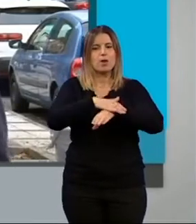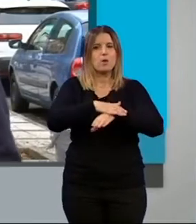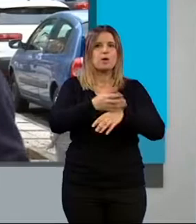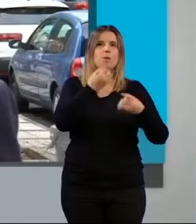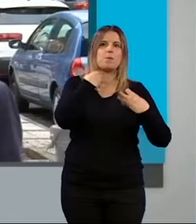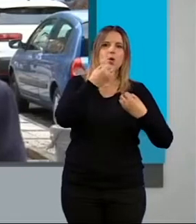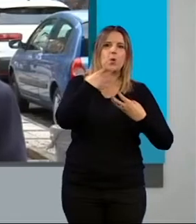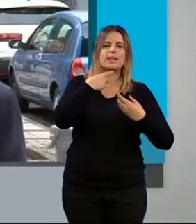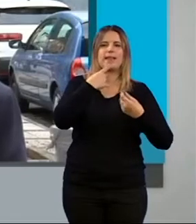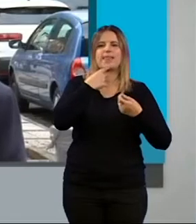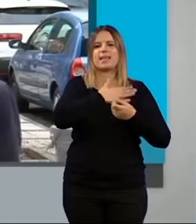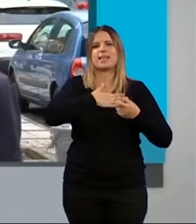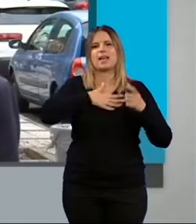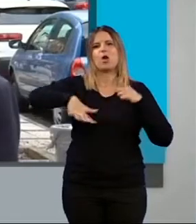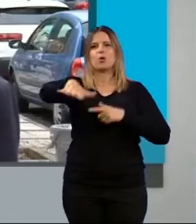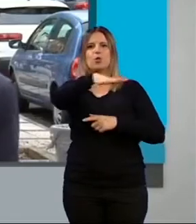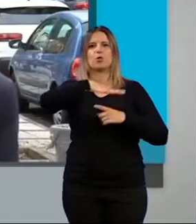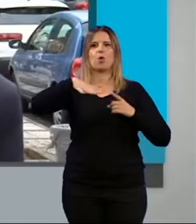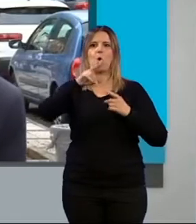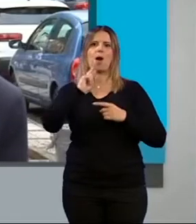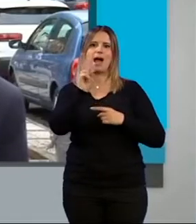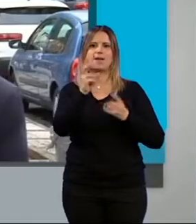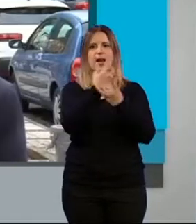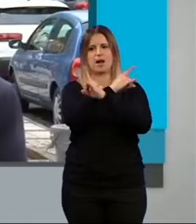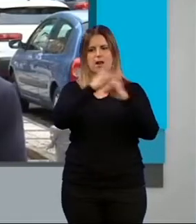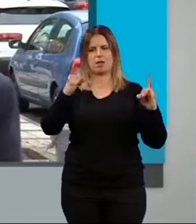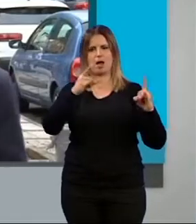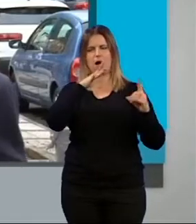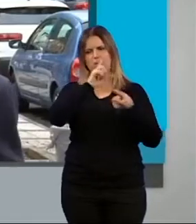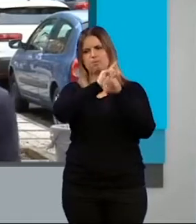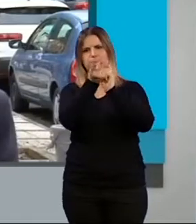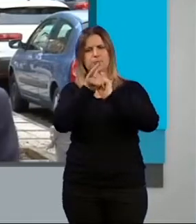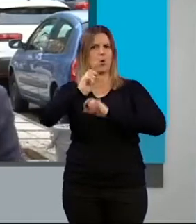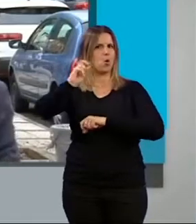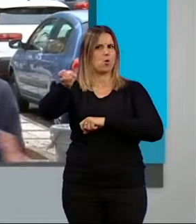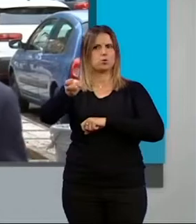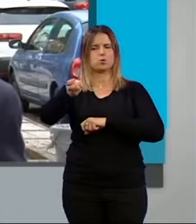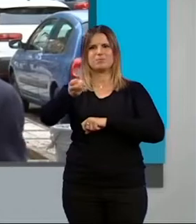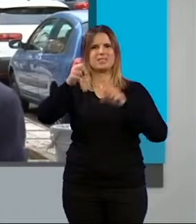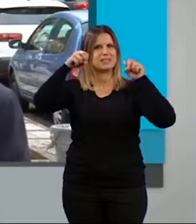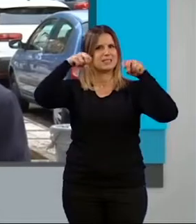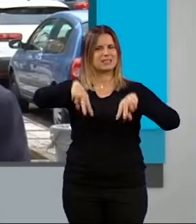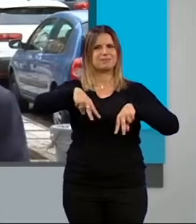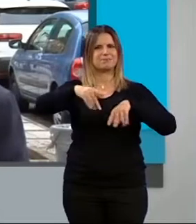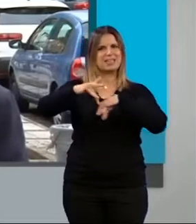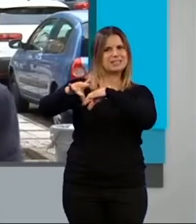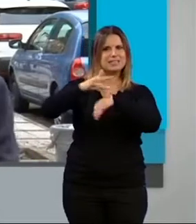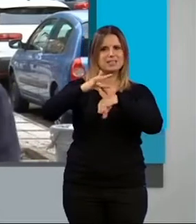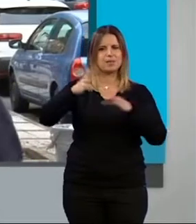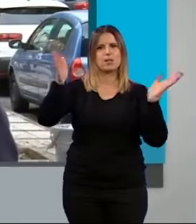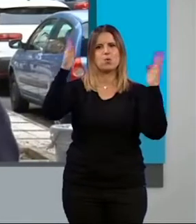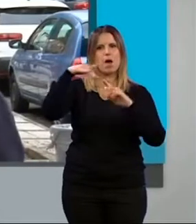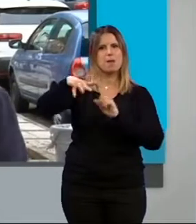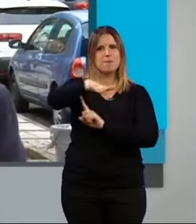no sé qué de unos anillos verdes, pero sin embargo, por otro lado, de forma inconsecuente, sin ningún tipo de sensibilidad con el medio ambiente,